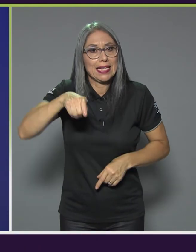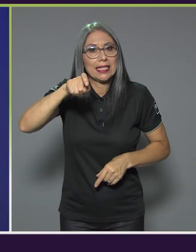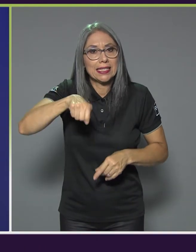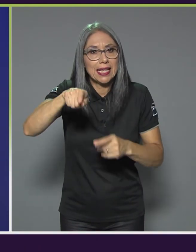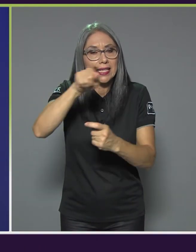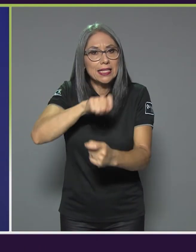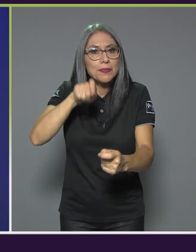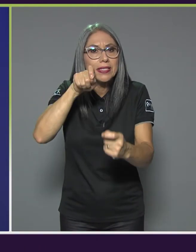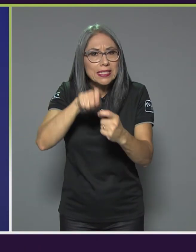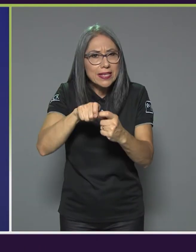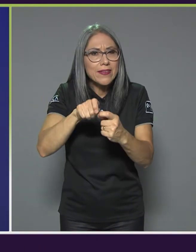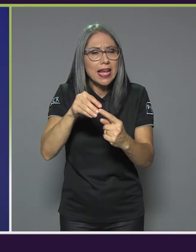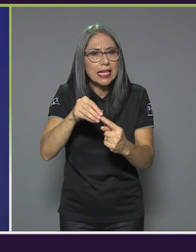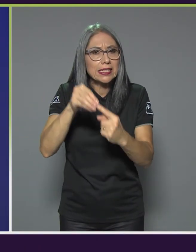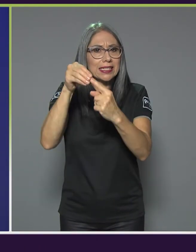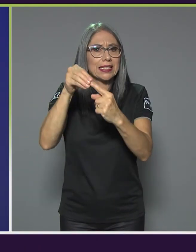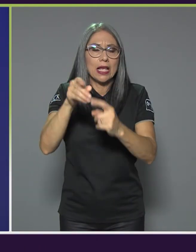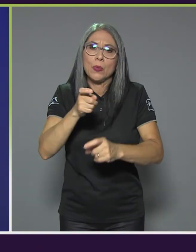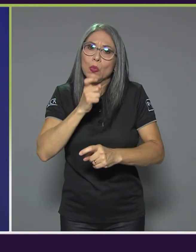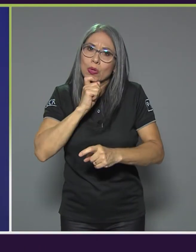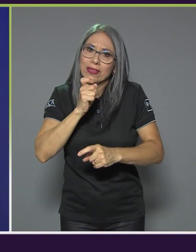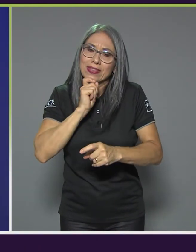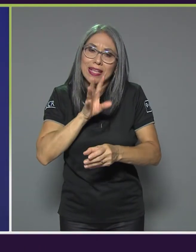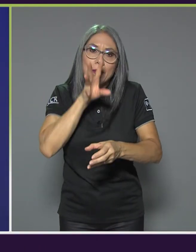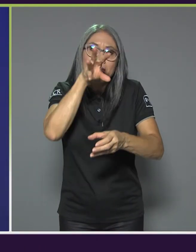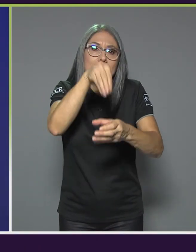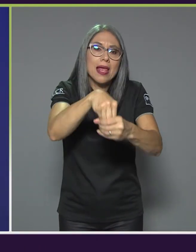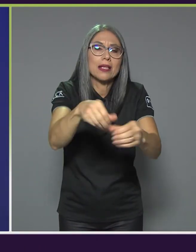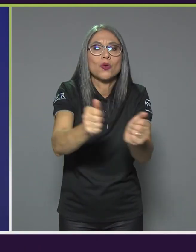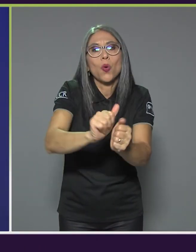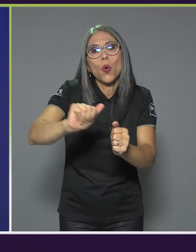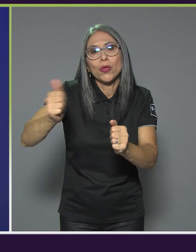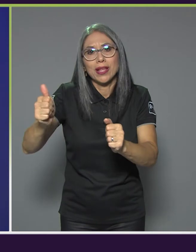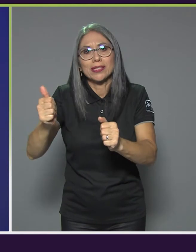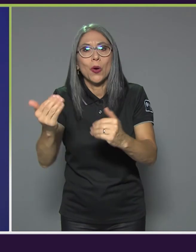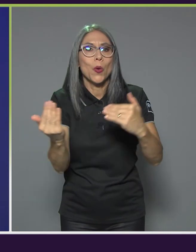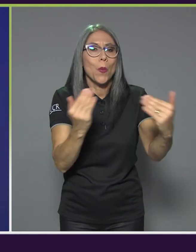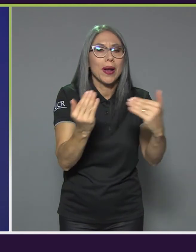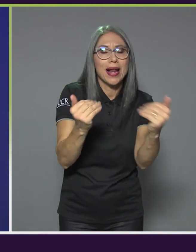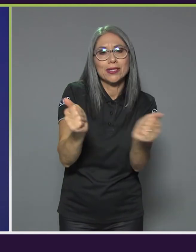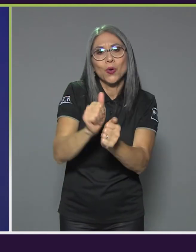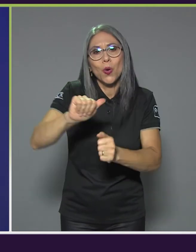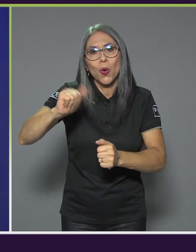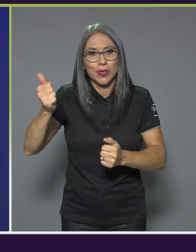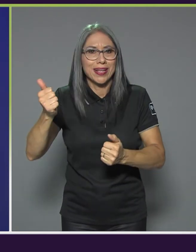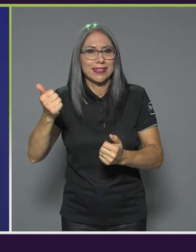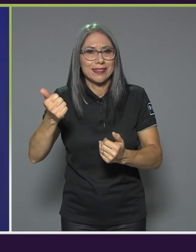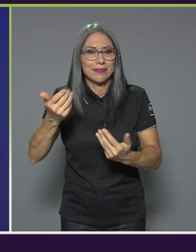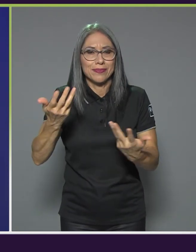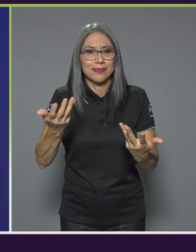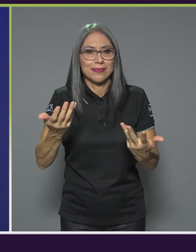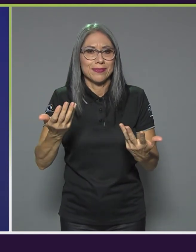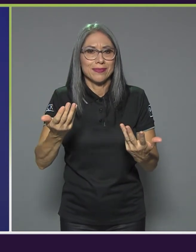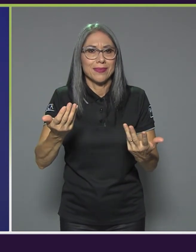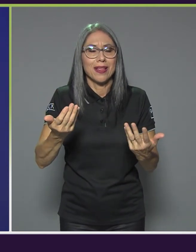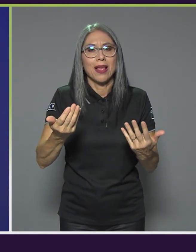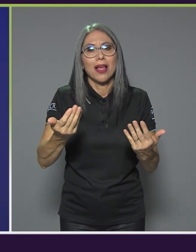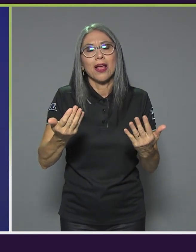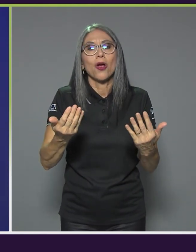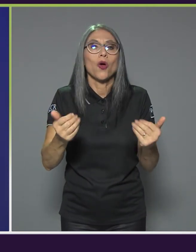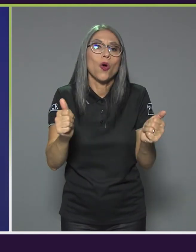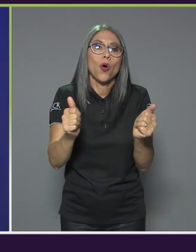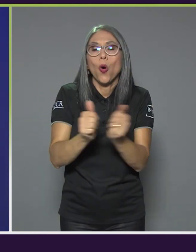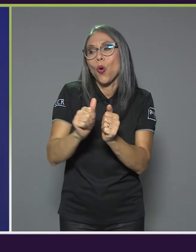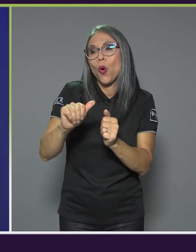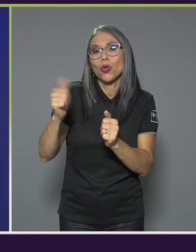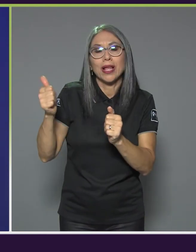meterlas o compararlas con las de otras poblaciones que, o sea, poblaciones vulnerables o